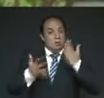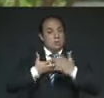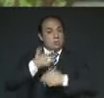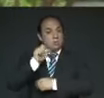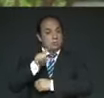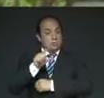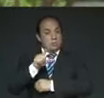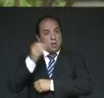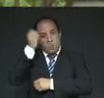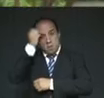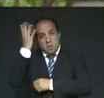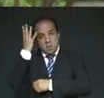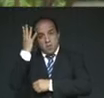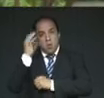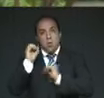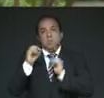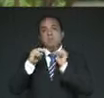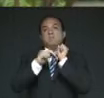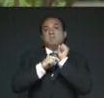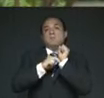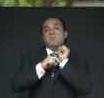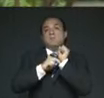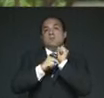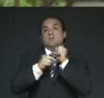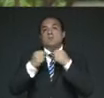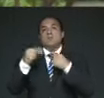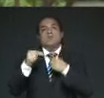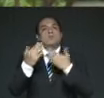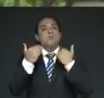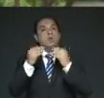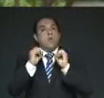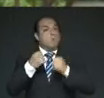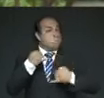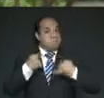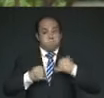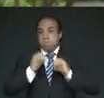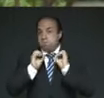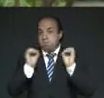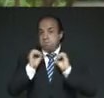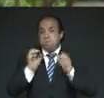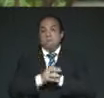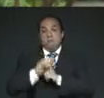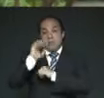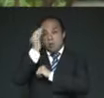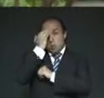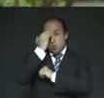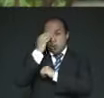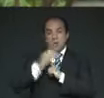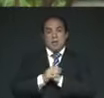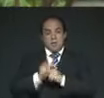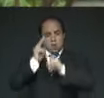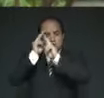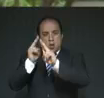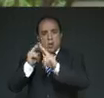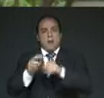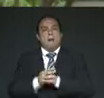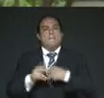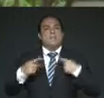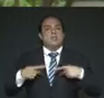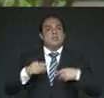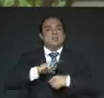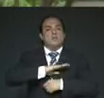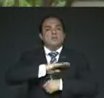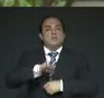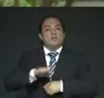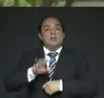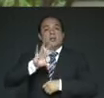olvidados, ocultos, sin nombre ni justicia, recordar y honrar a las víctimas de esta guerra de hace 500 años